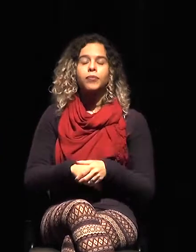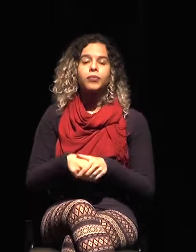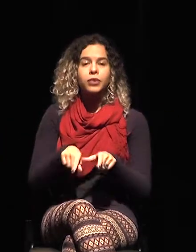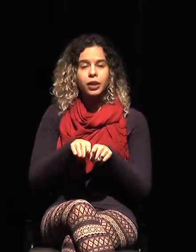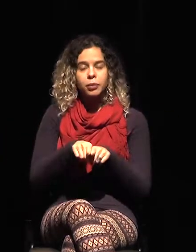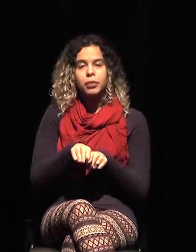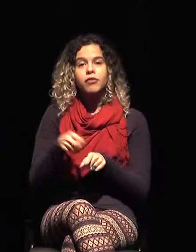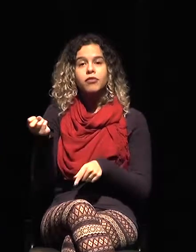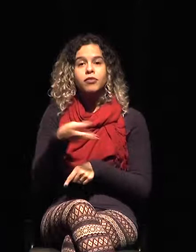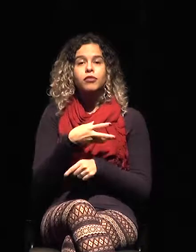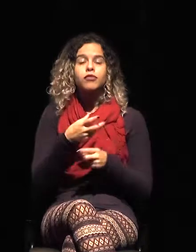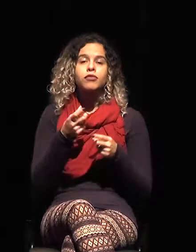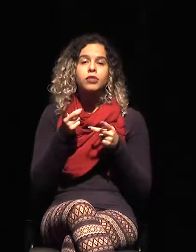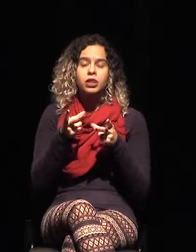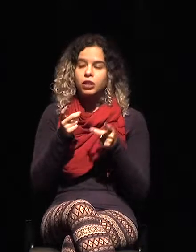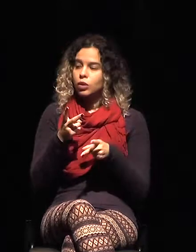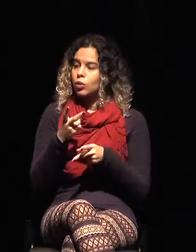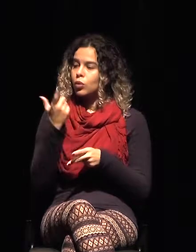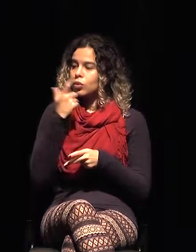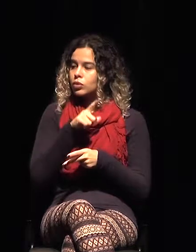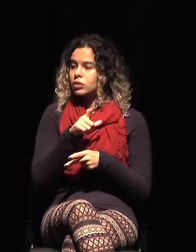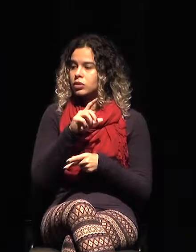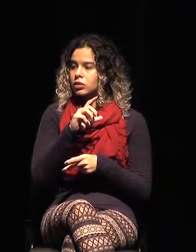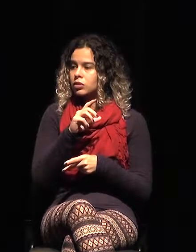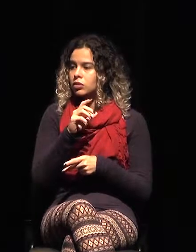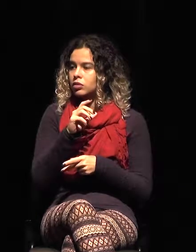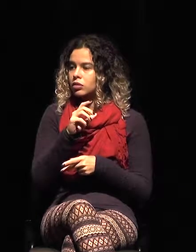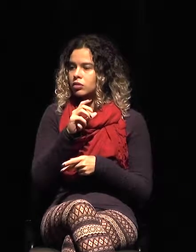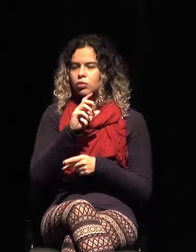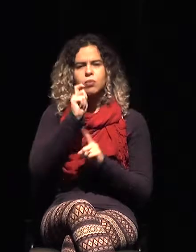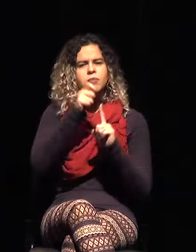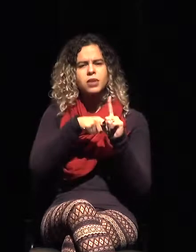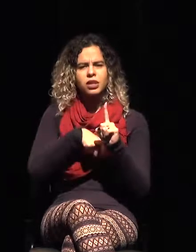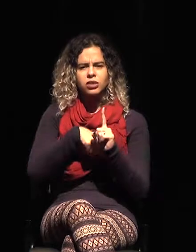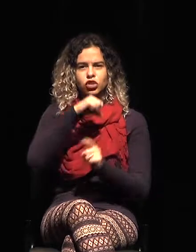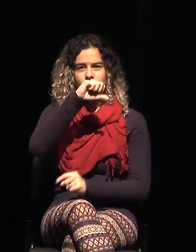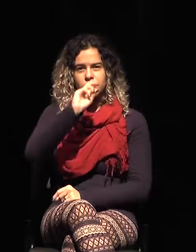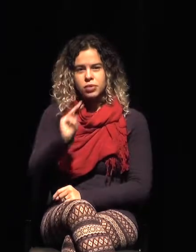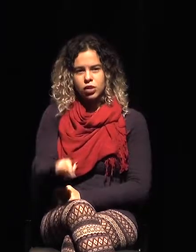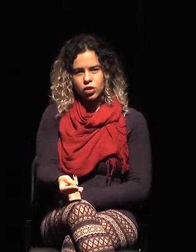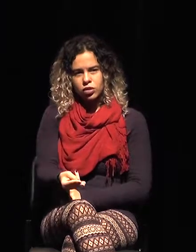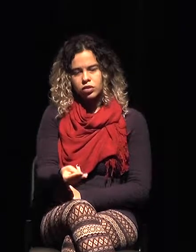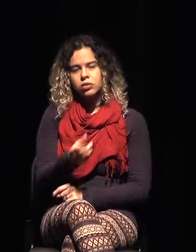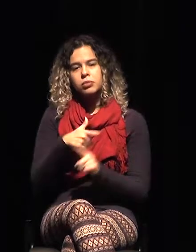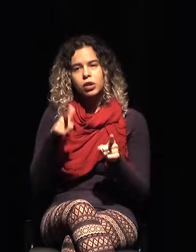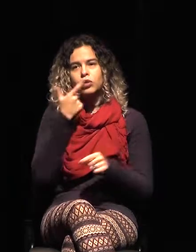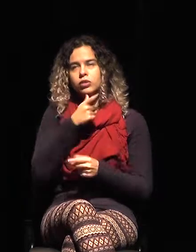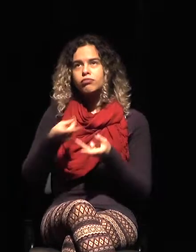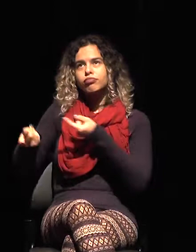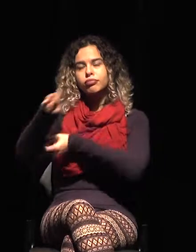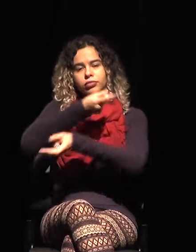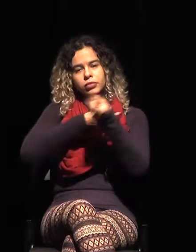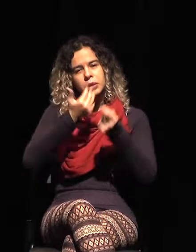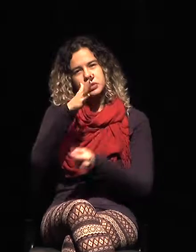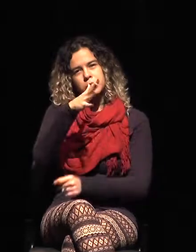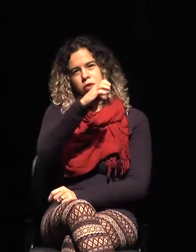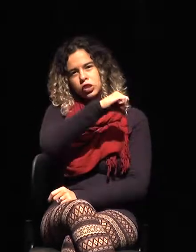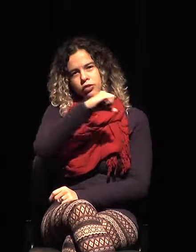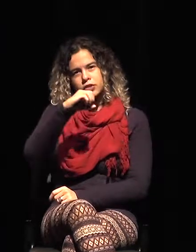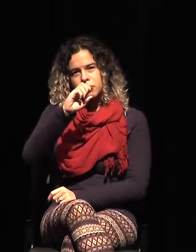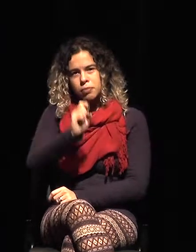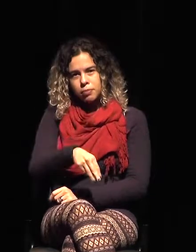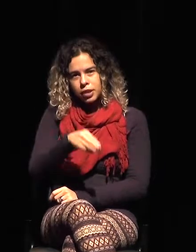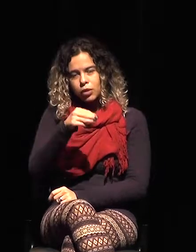mayor vendedor que hizo una transacción de 3 millones mensuales en promedio, y 2 millones mes,